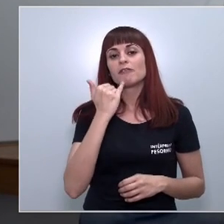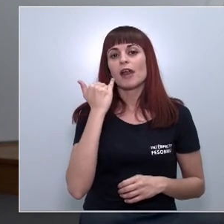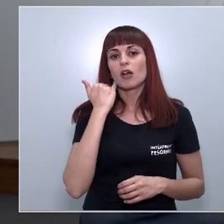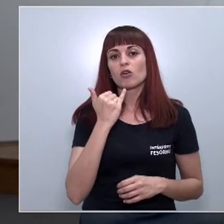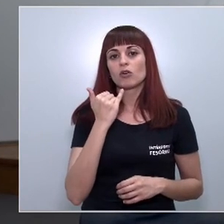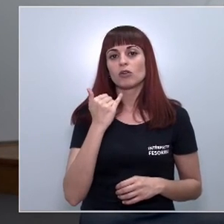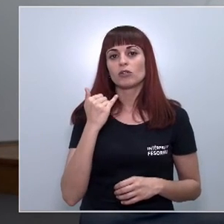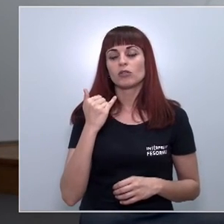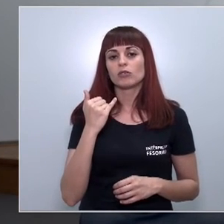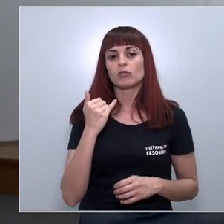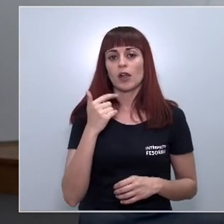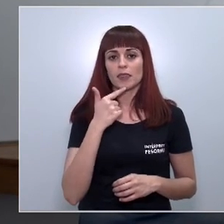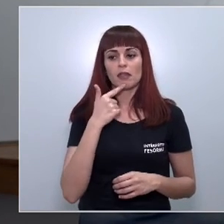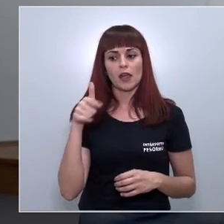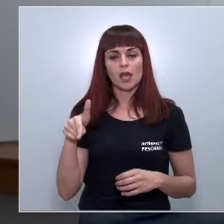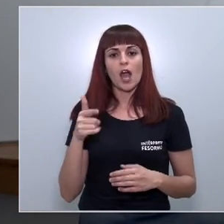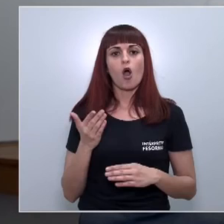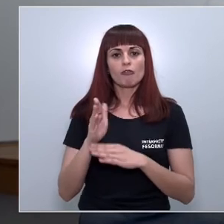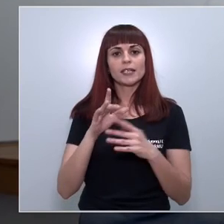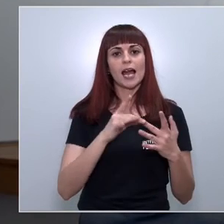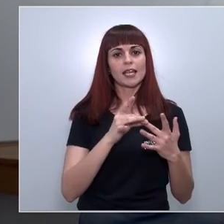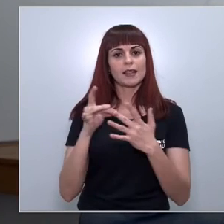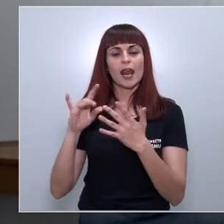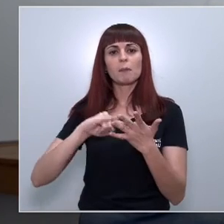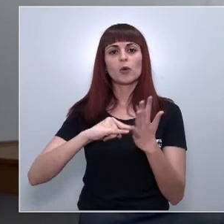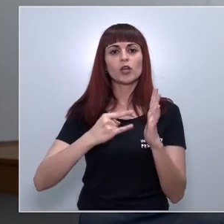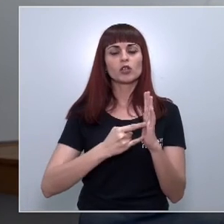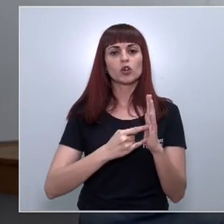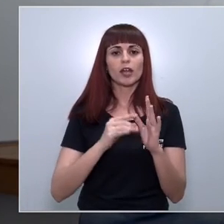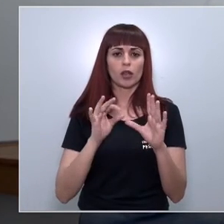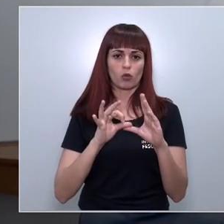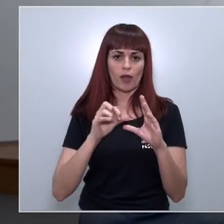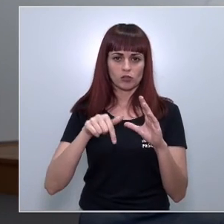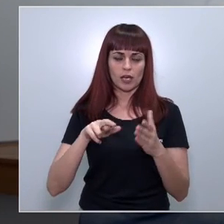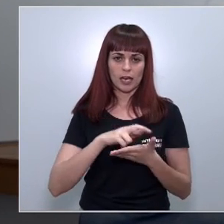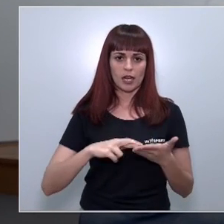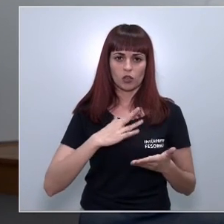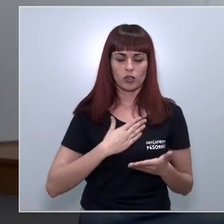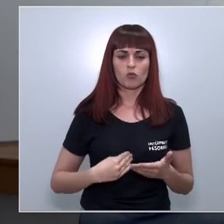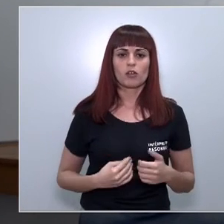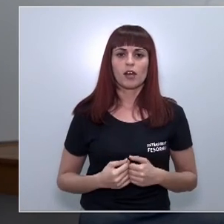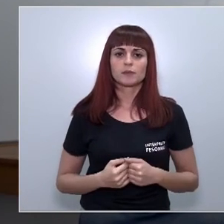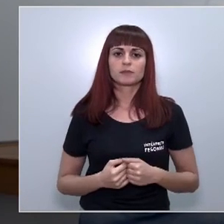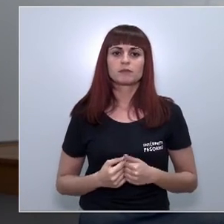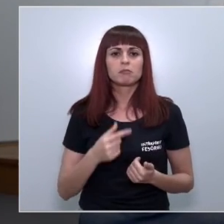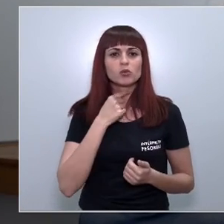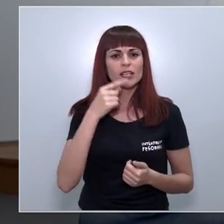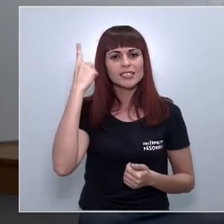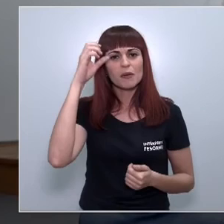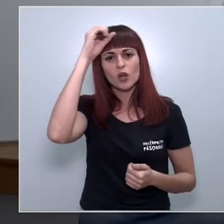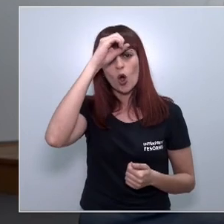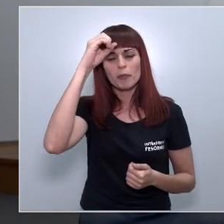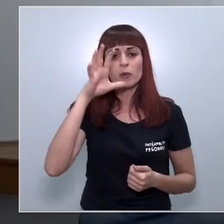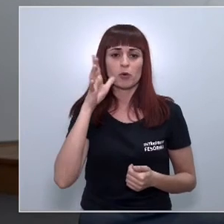en la que se ofrece a liderar el proyecto de Ciudadanos aquí en la región de Murcia que representa Arrimadas gustaría saber su opinión porque